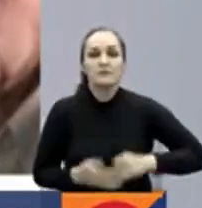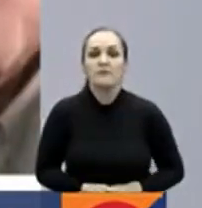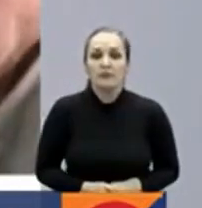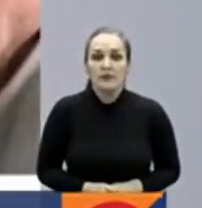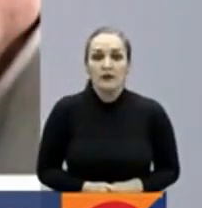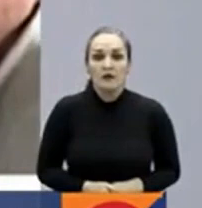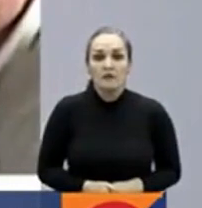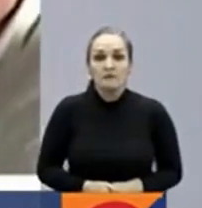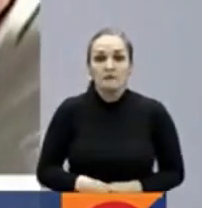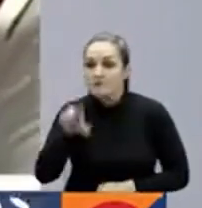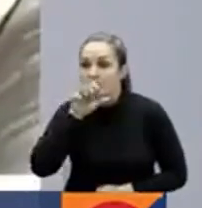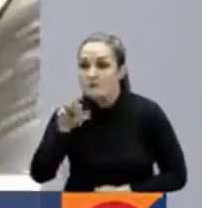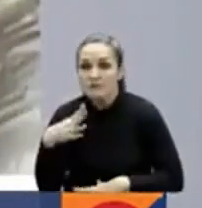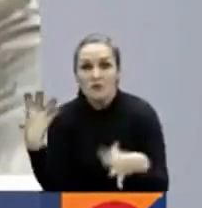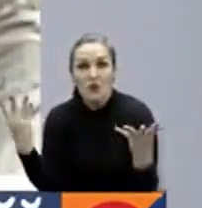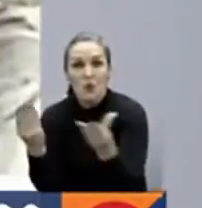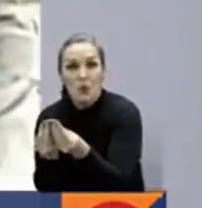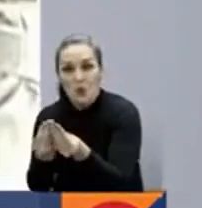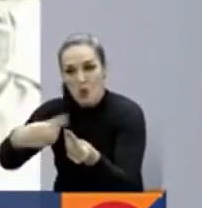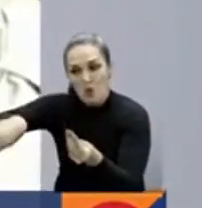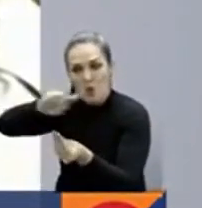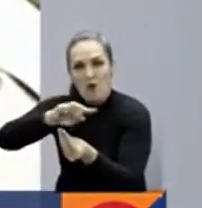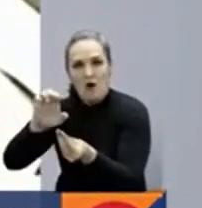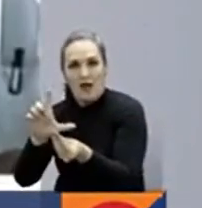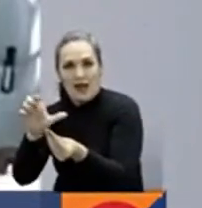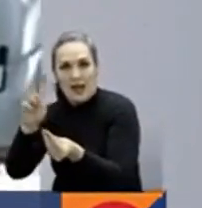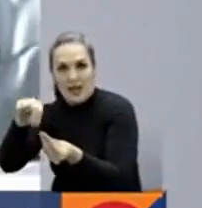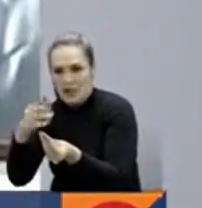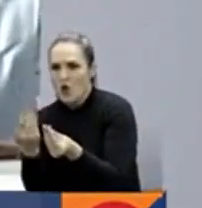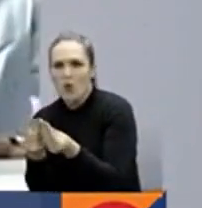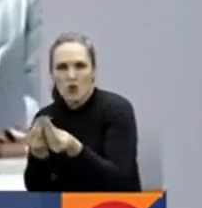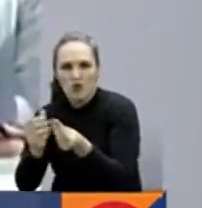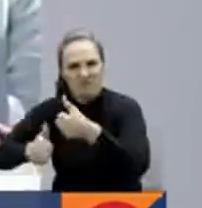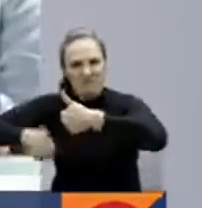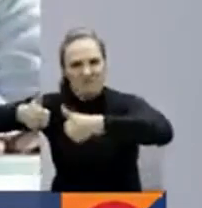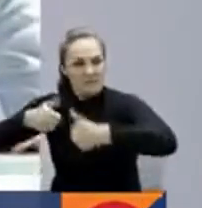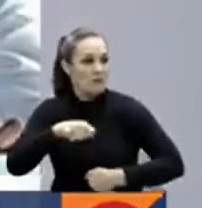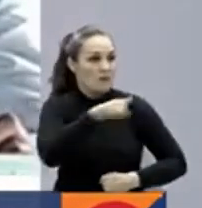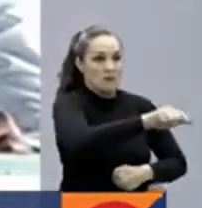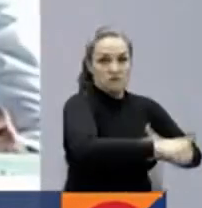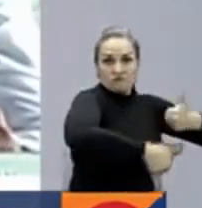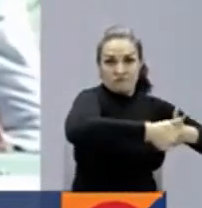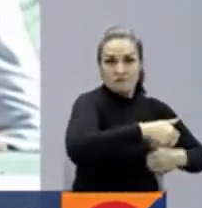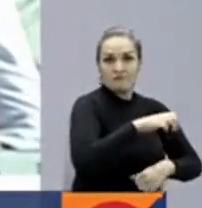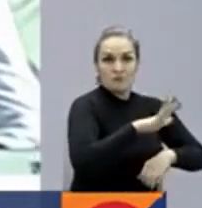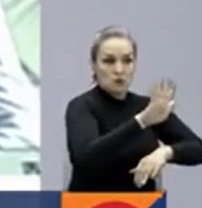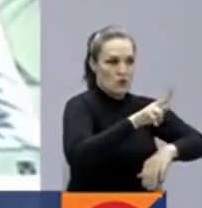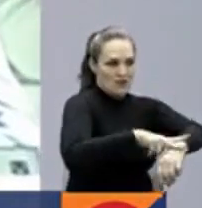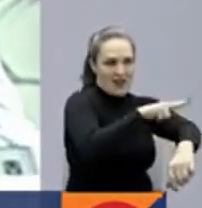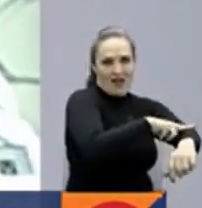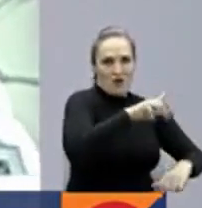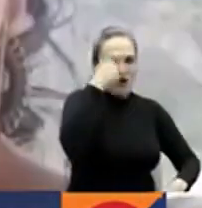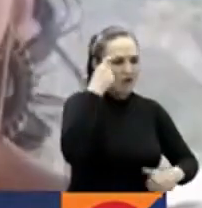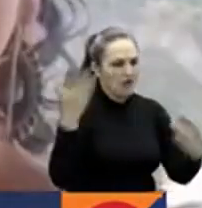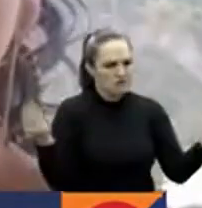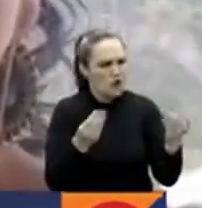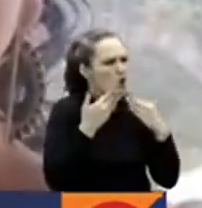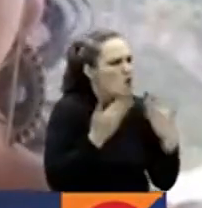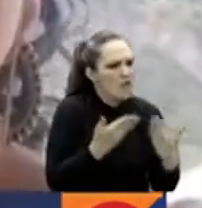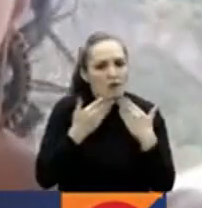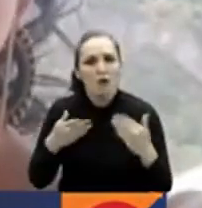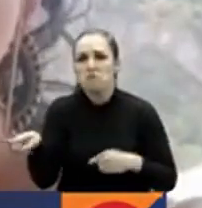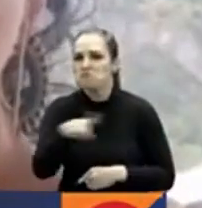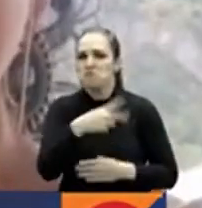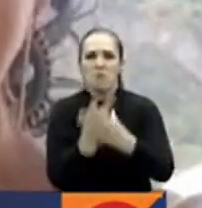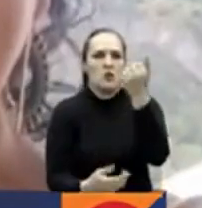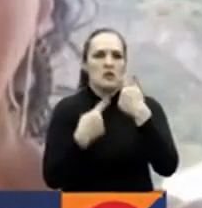entregaron los negociadores, tanto del gobierno colombiano como del ELN, es calificado de positivo por las partes. Con